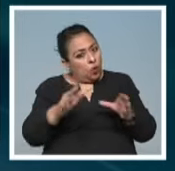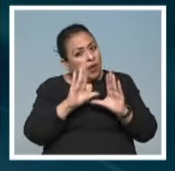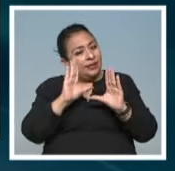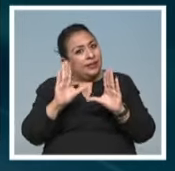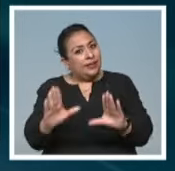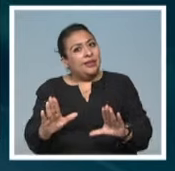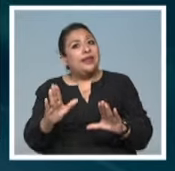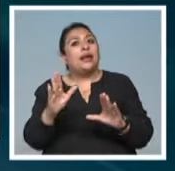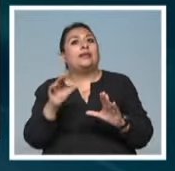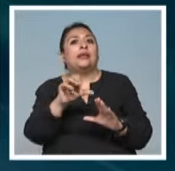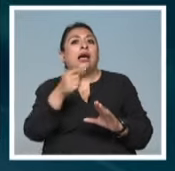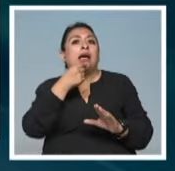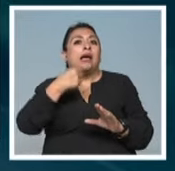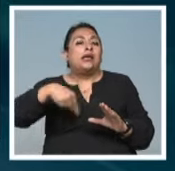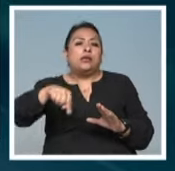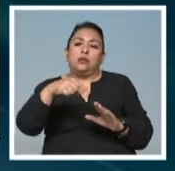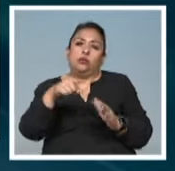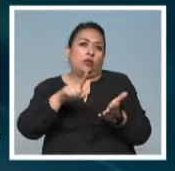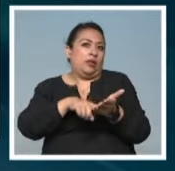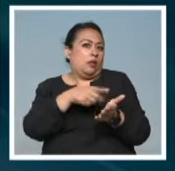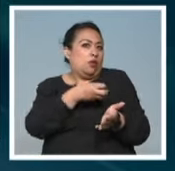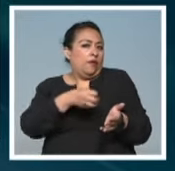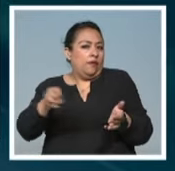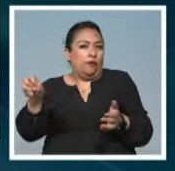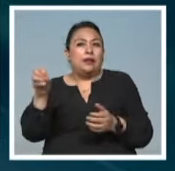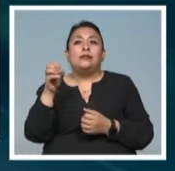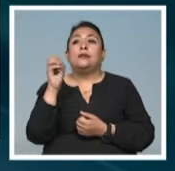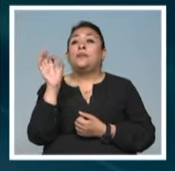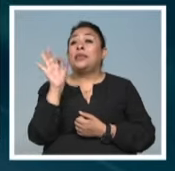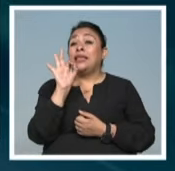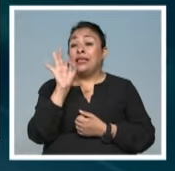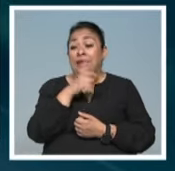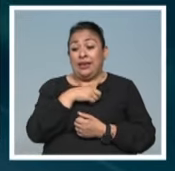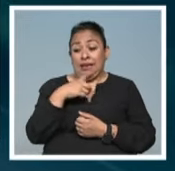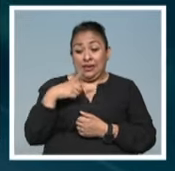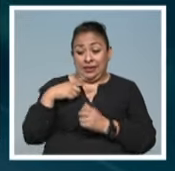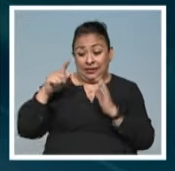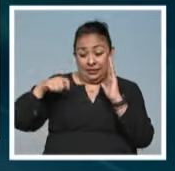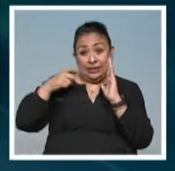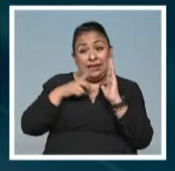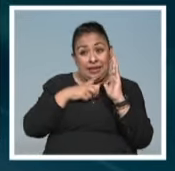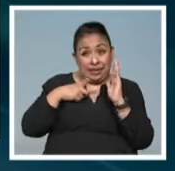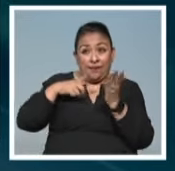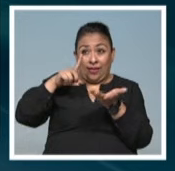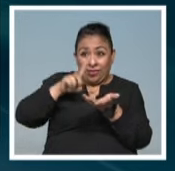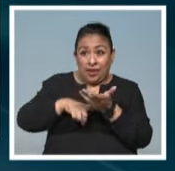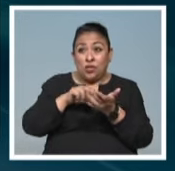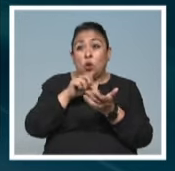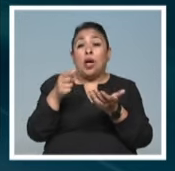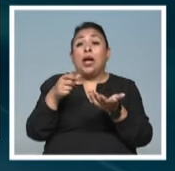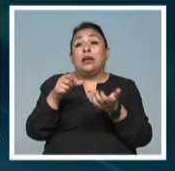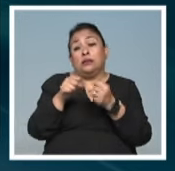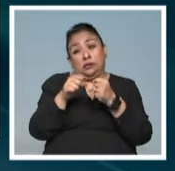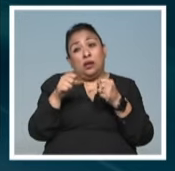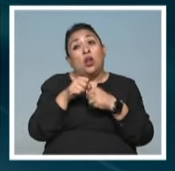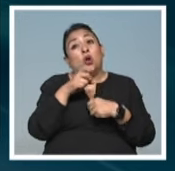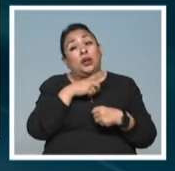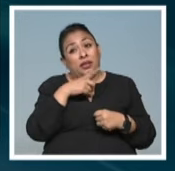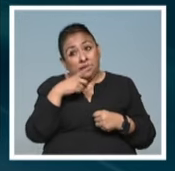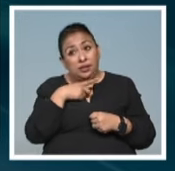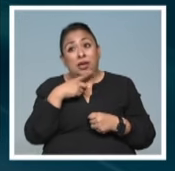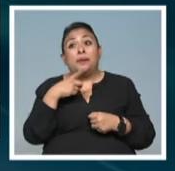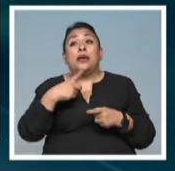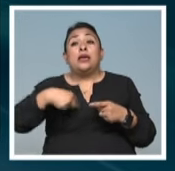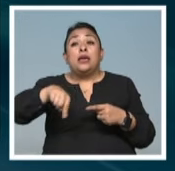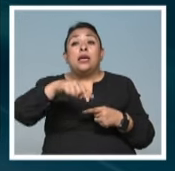educación básica de los infantes. El cine tendría que estar inmerso en las aulas, que las